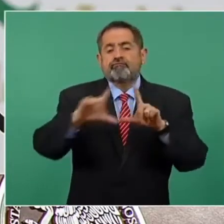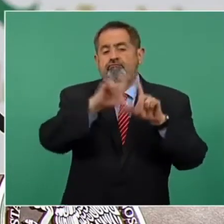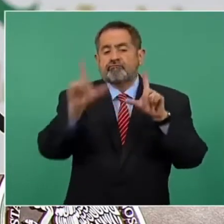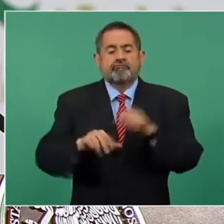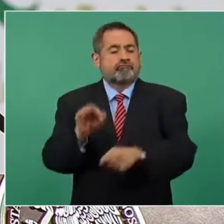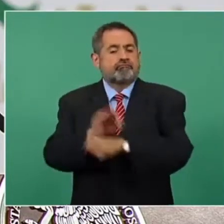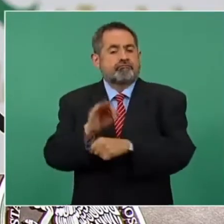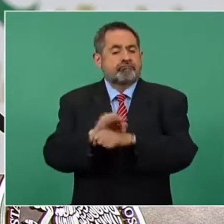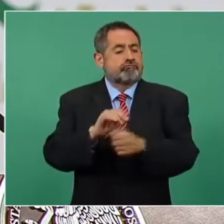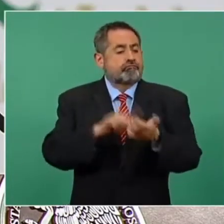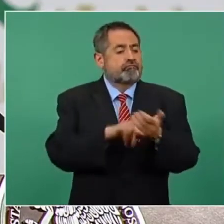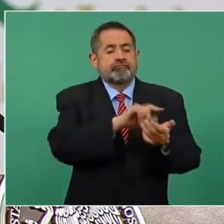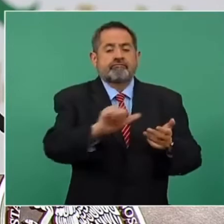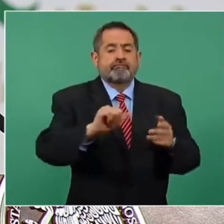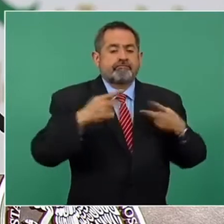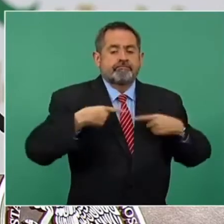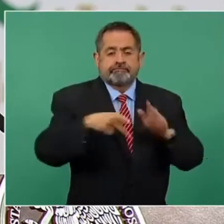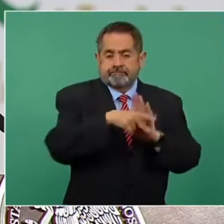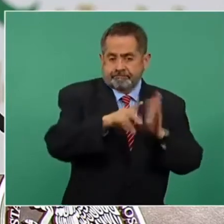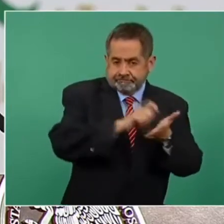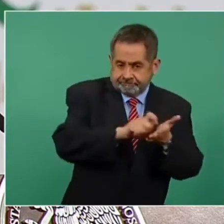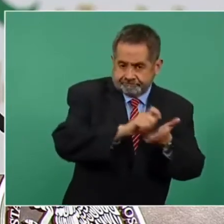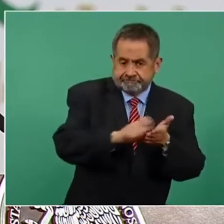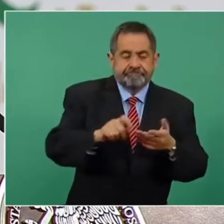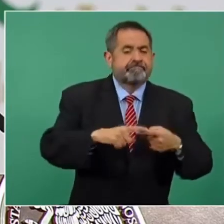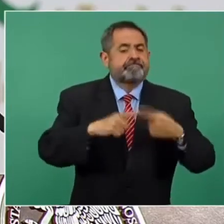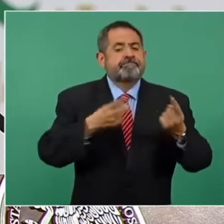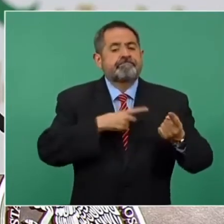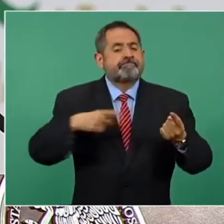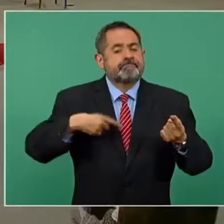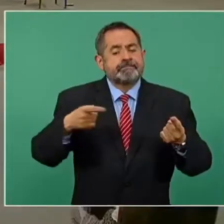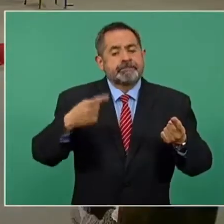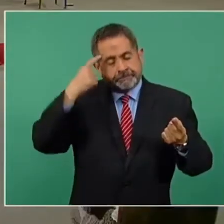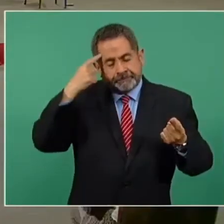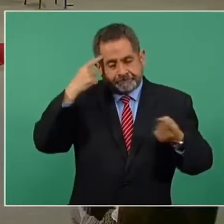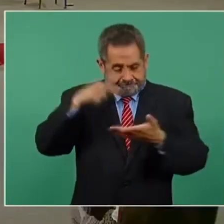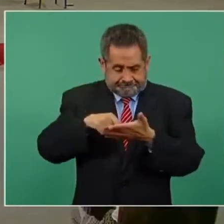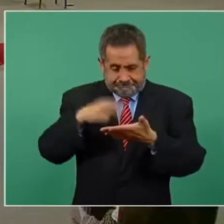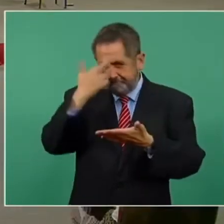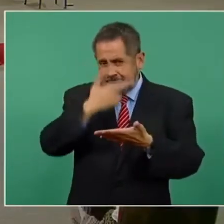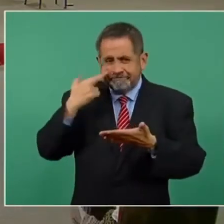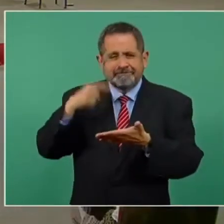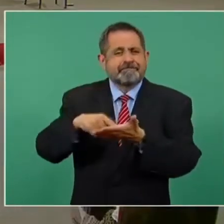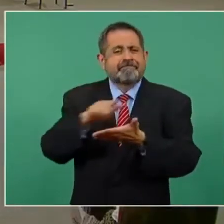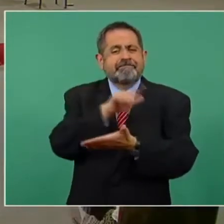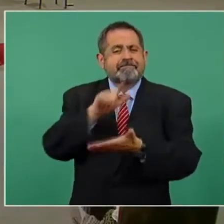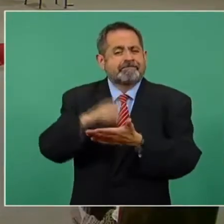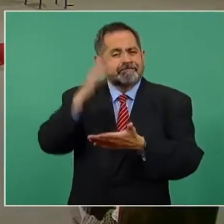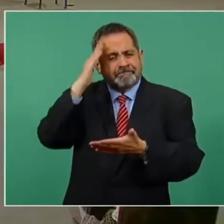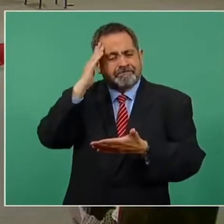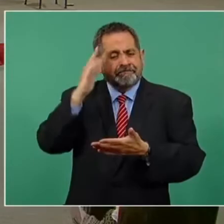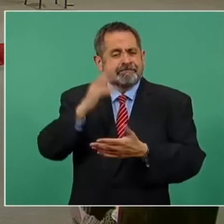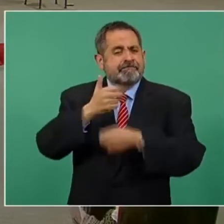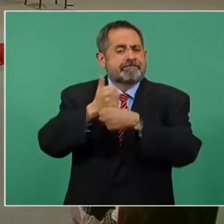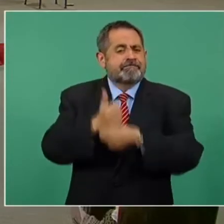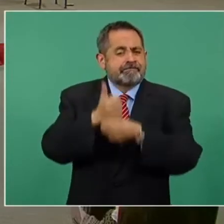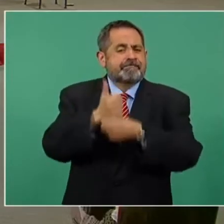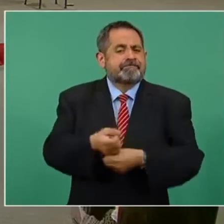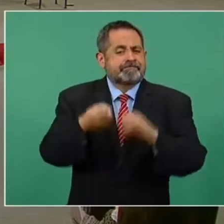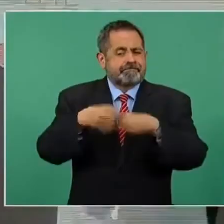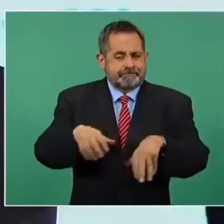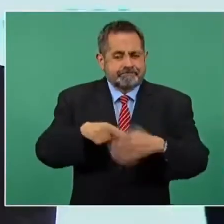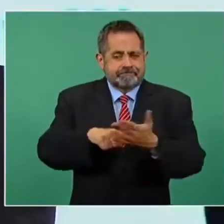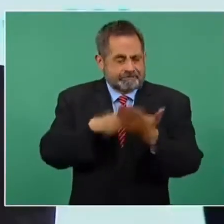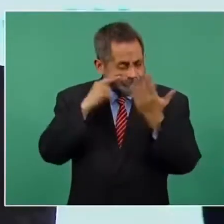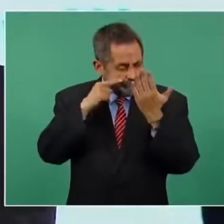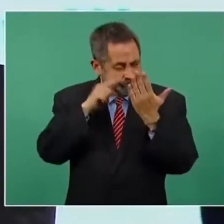protección a periodistas, necesitamos fortalecer y revisar la ley general de víctimas para eliminar